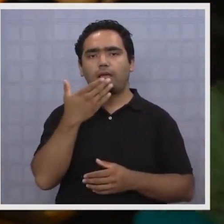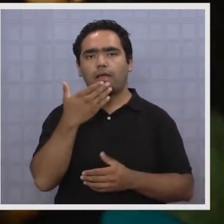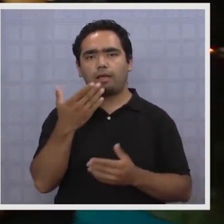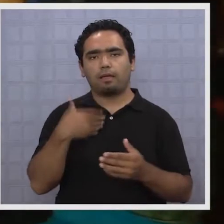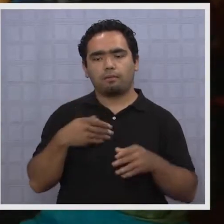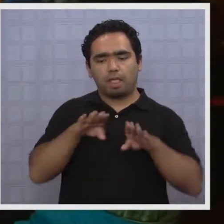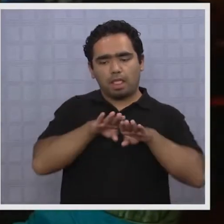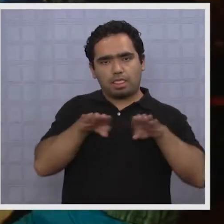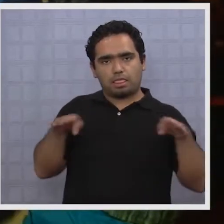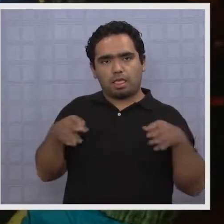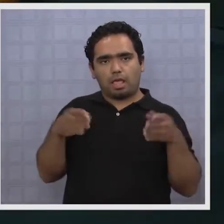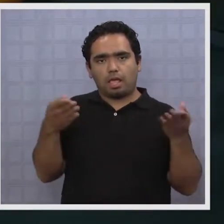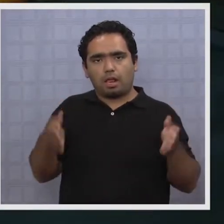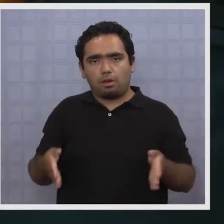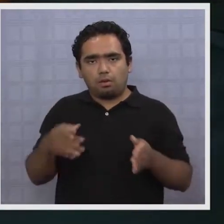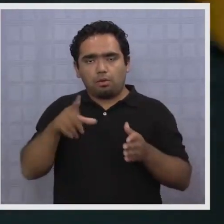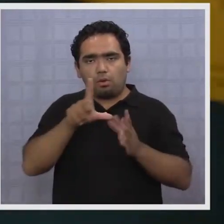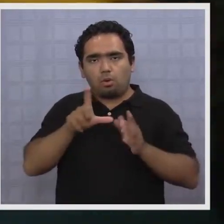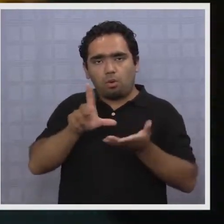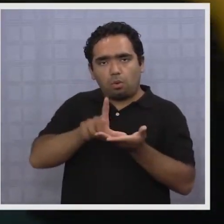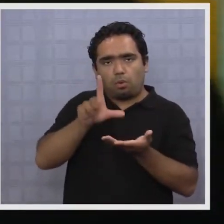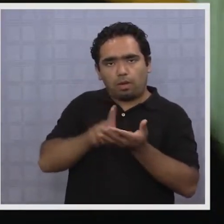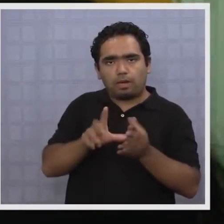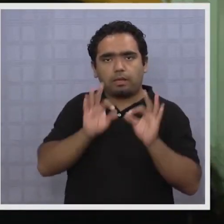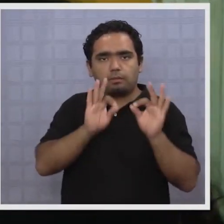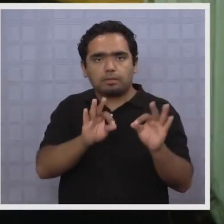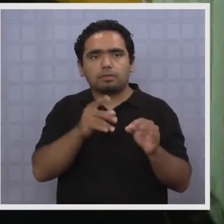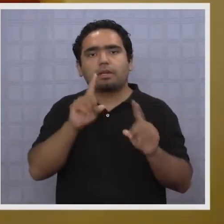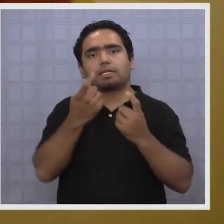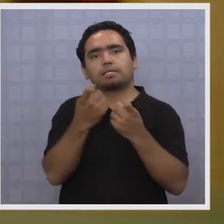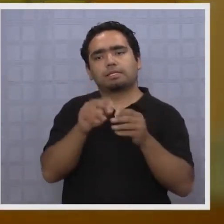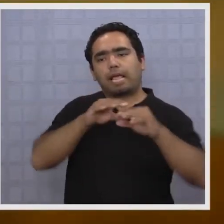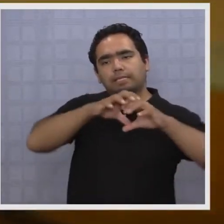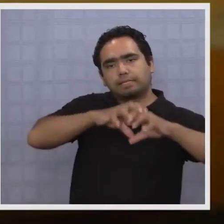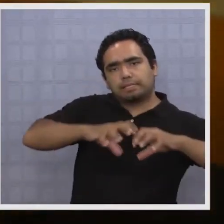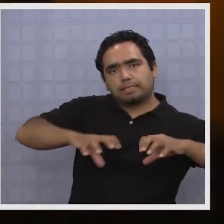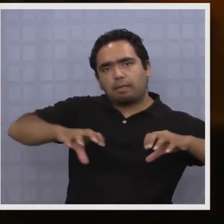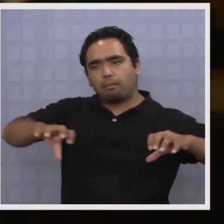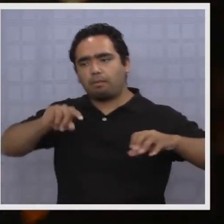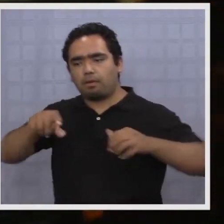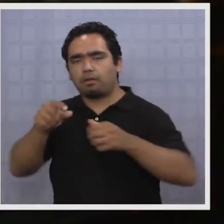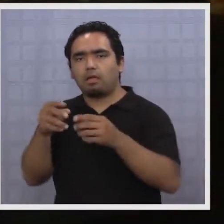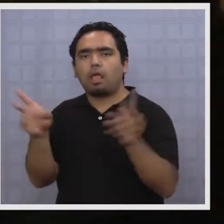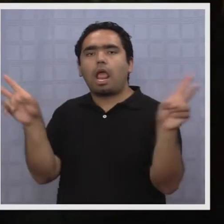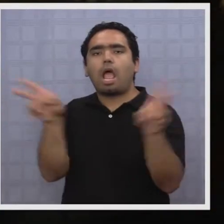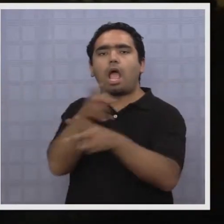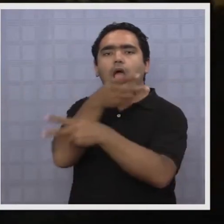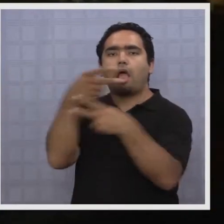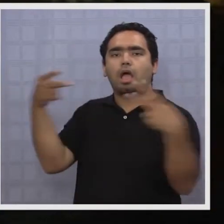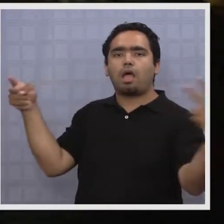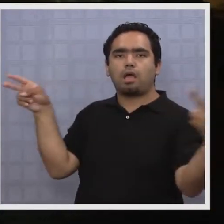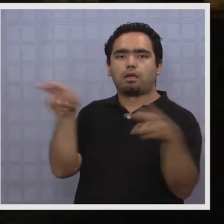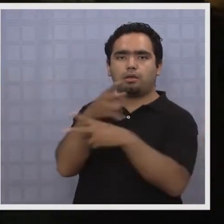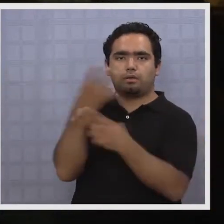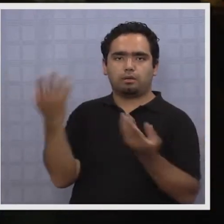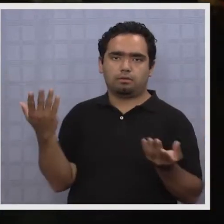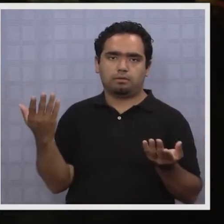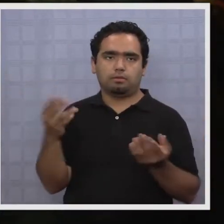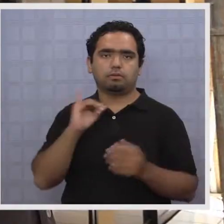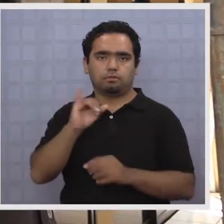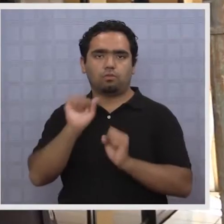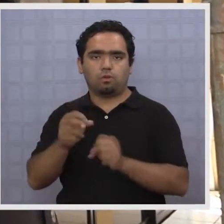locales, permitiéndose solo en lugares separados del recinto principal donde pueda circular el aire. Pero a la larga hay...